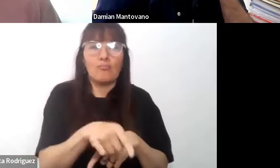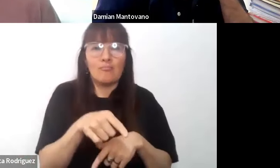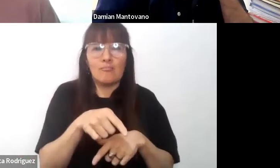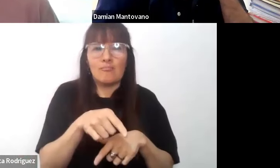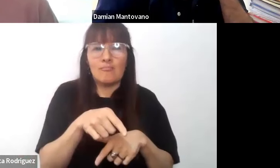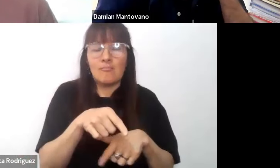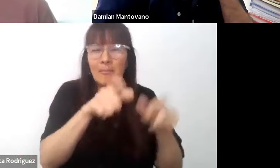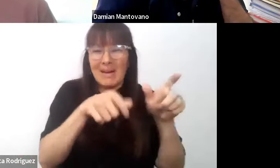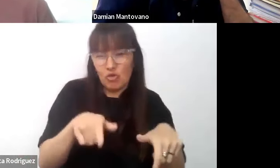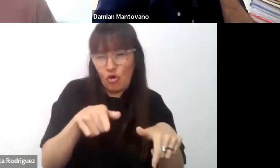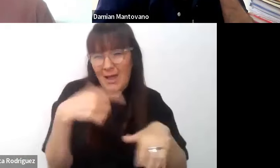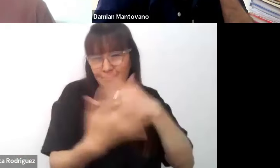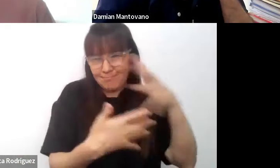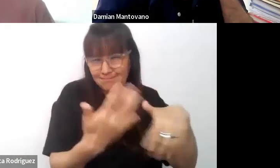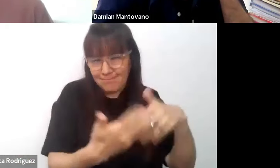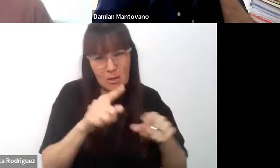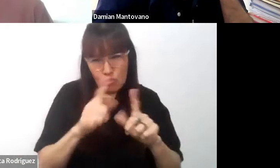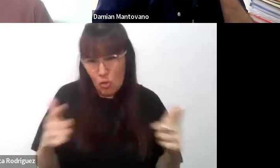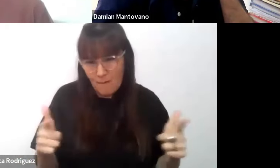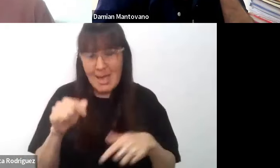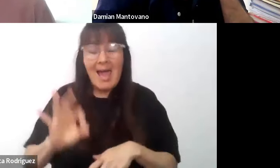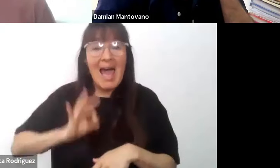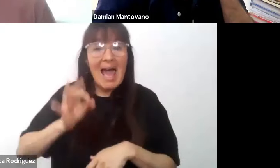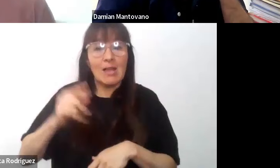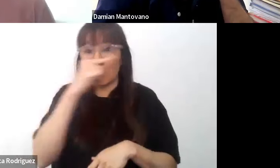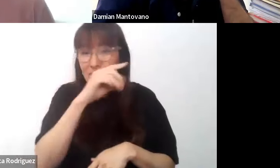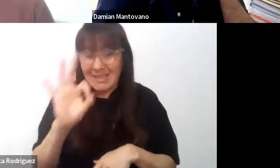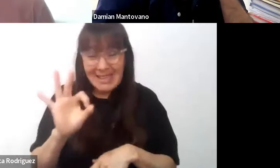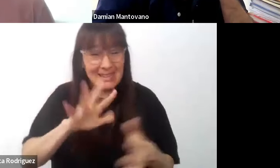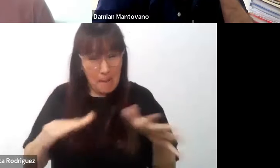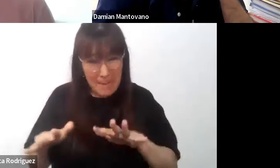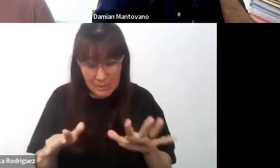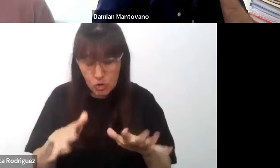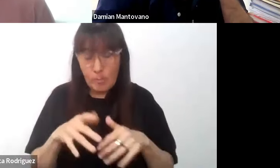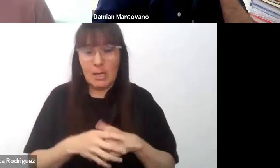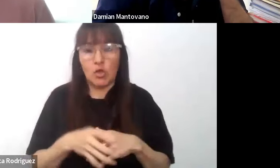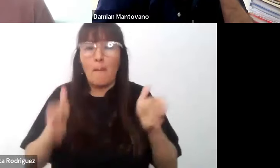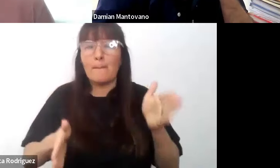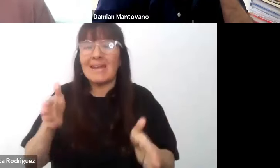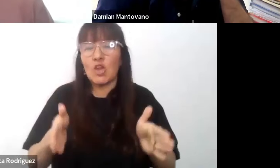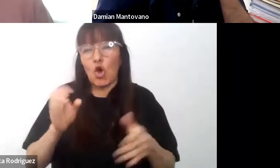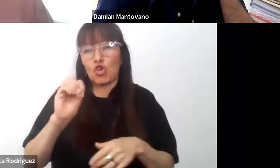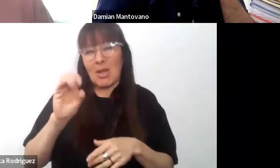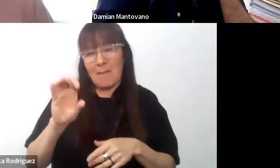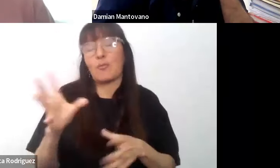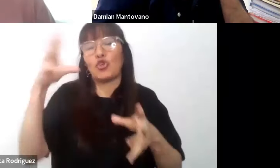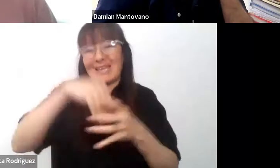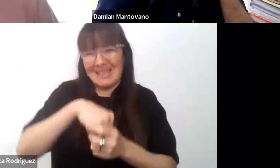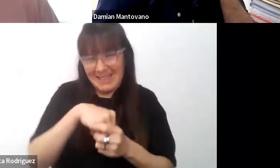estacionamientos y a partir de los años 70, el periodo que llamamos de integración